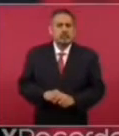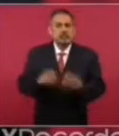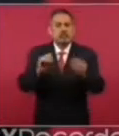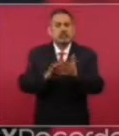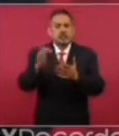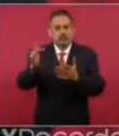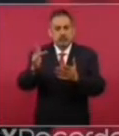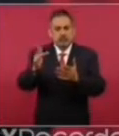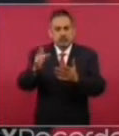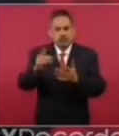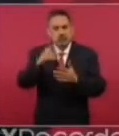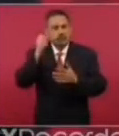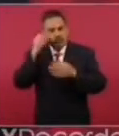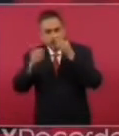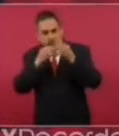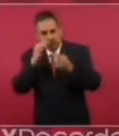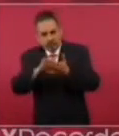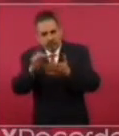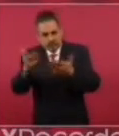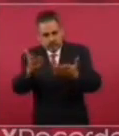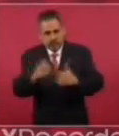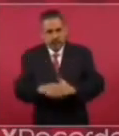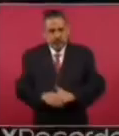muchas gracias por tu exposición. Muchas gracias.